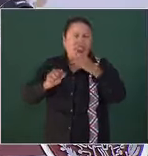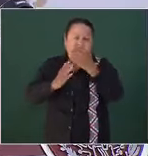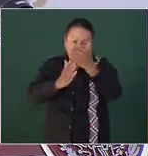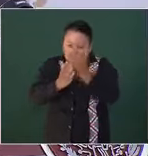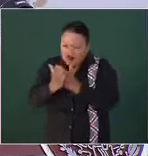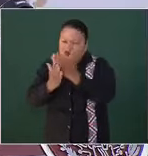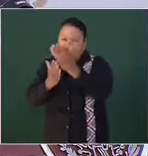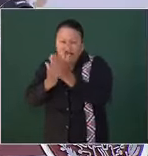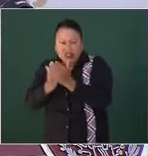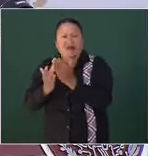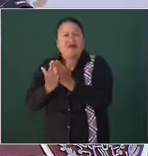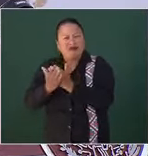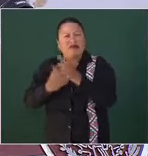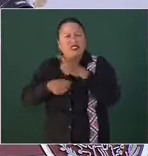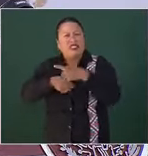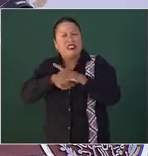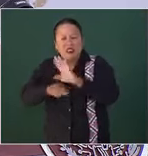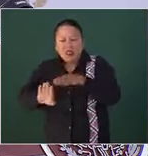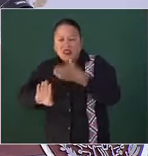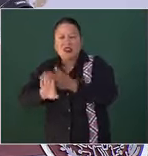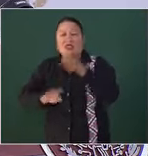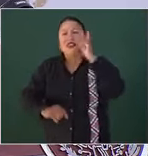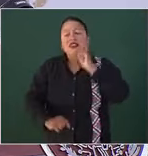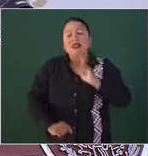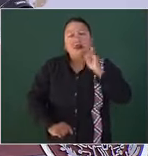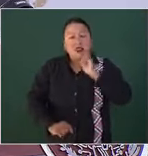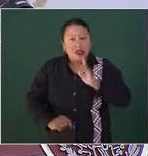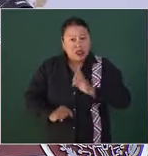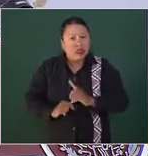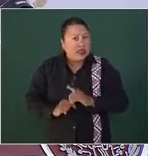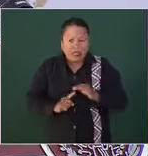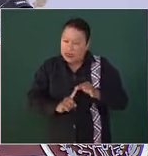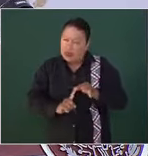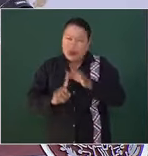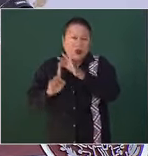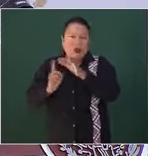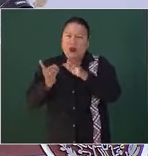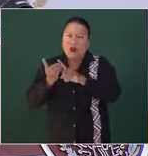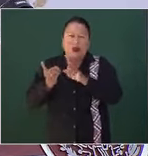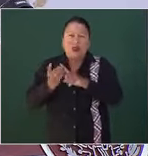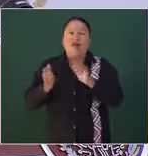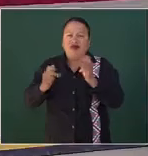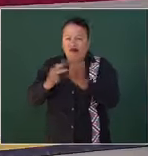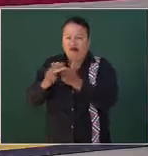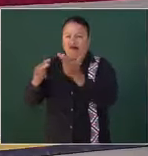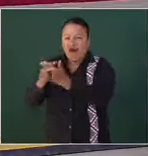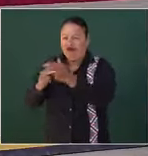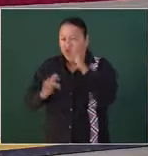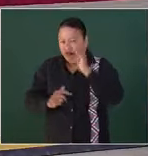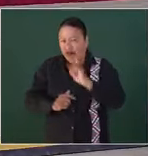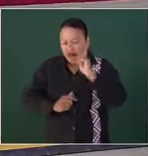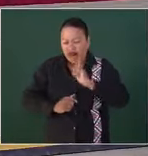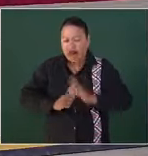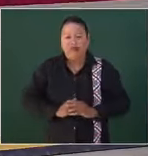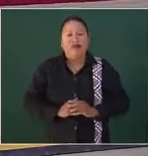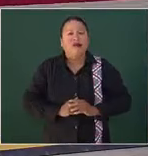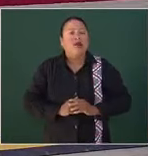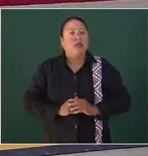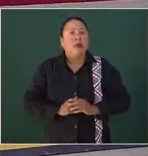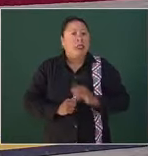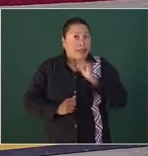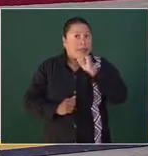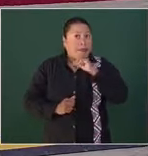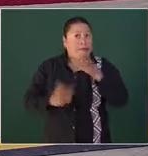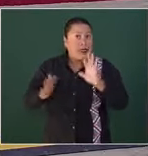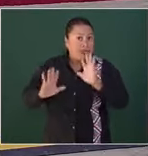los delitos en contra de las mujeres, fundamentalmente los feminicidios. También se ha